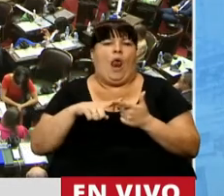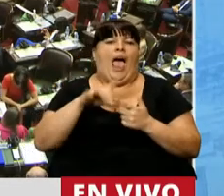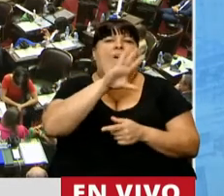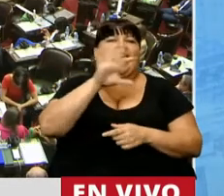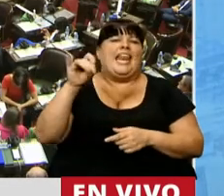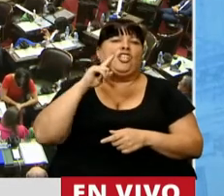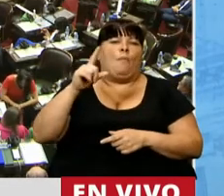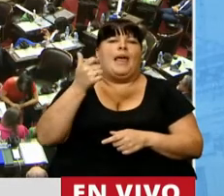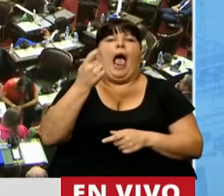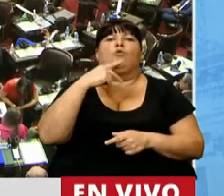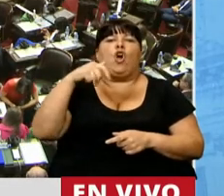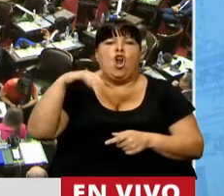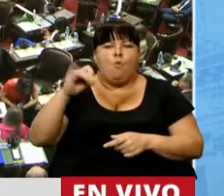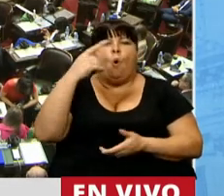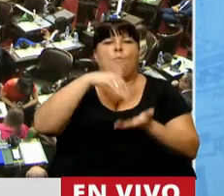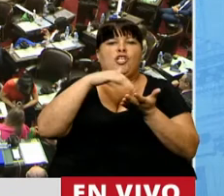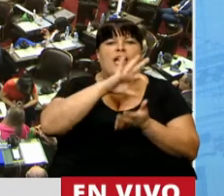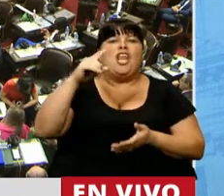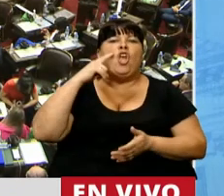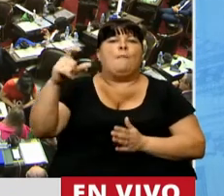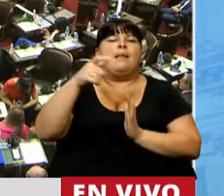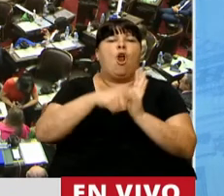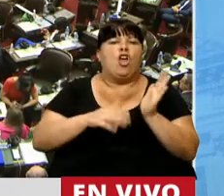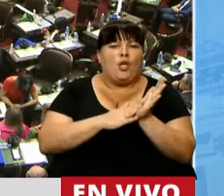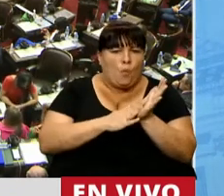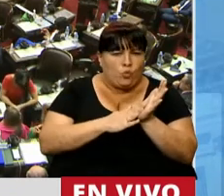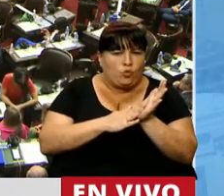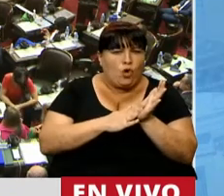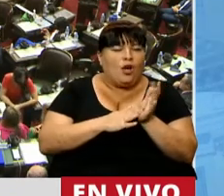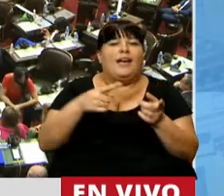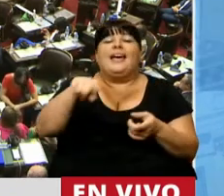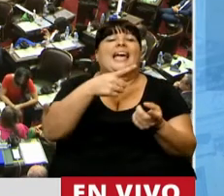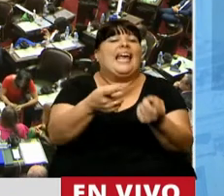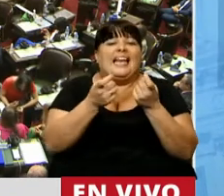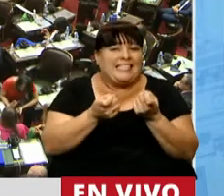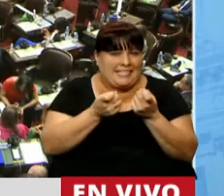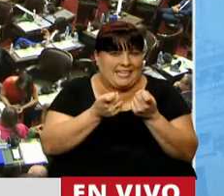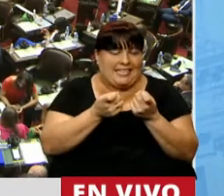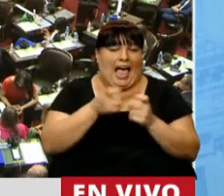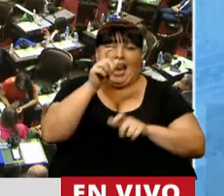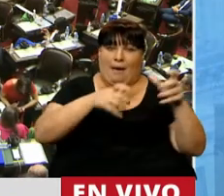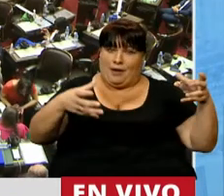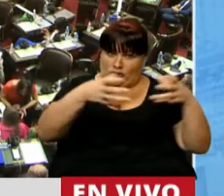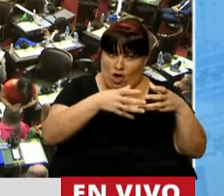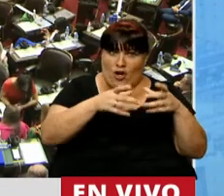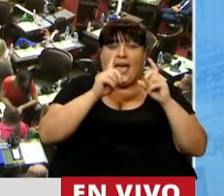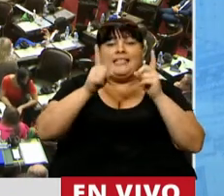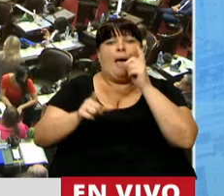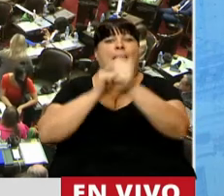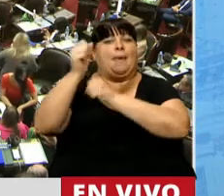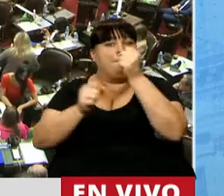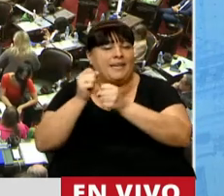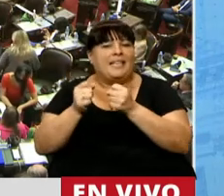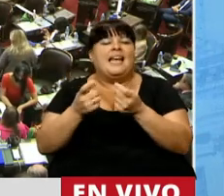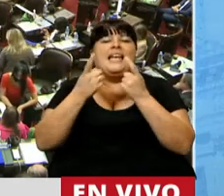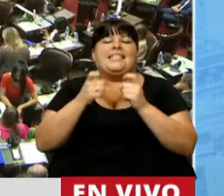500.000 autónomos, un millón y medio de monotributistas, lo que necesitan tanto estas personas como las empresas,